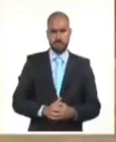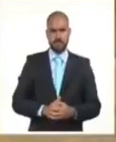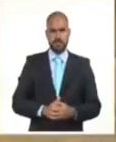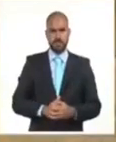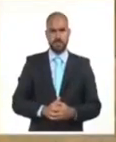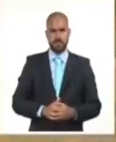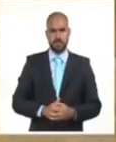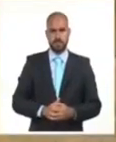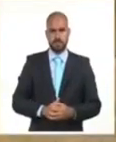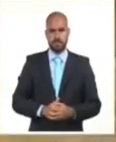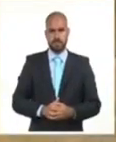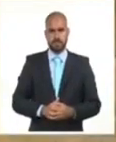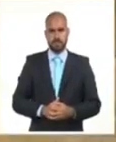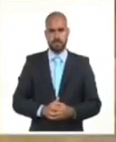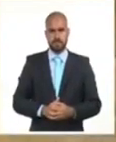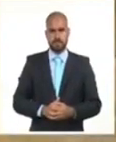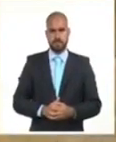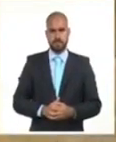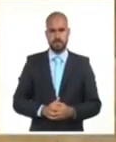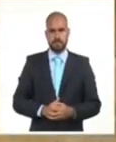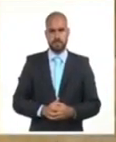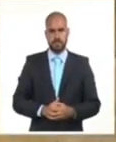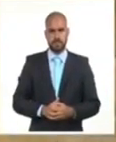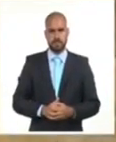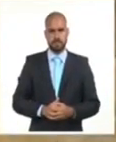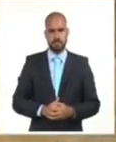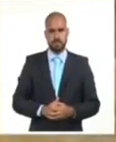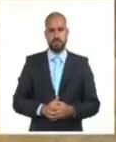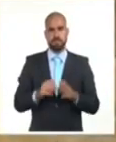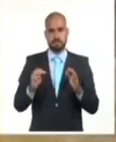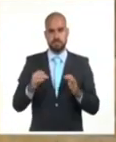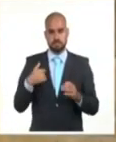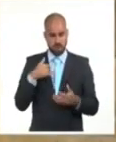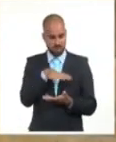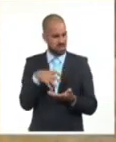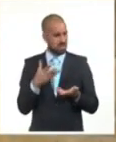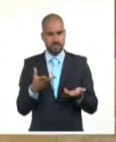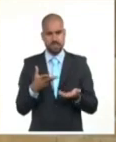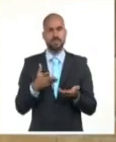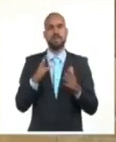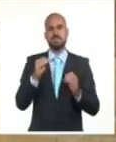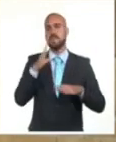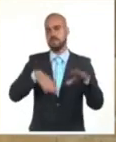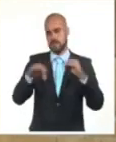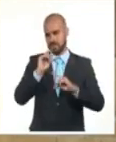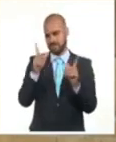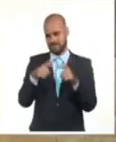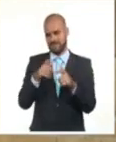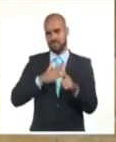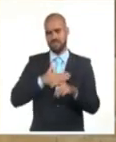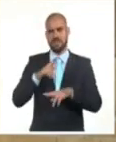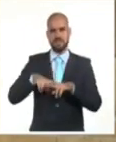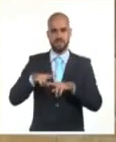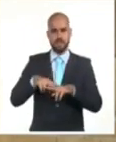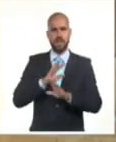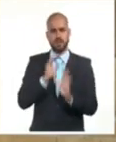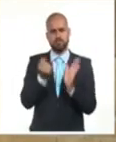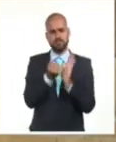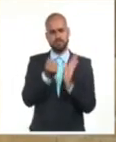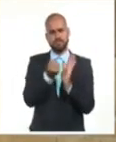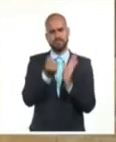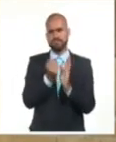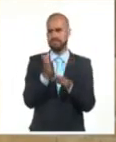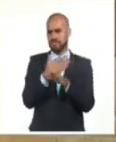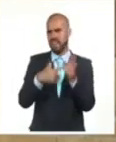Sí, gracias por este contacto. Efectivamente, me encuentro en el Palacio de Convenciones de La Habana, donde estas jornadas se aprobaron varias leyes,